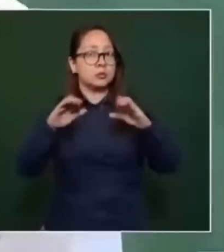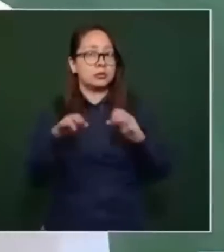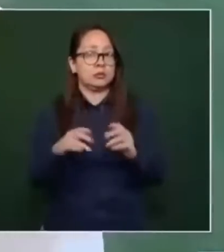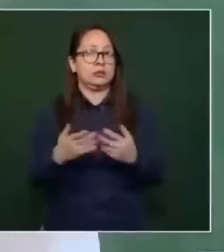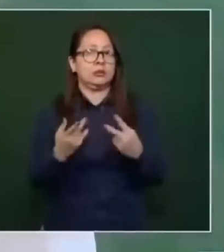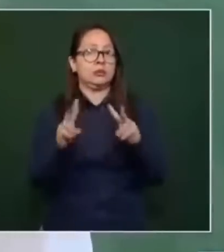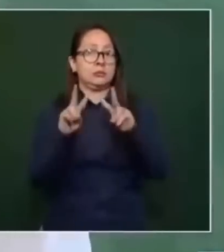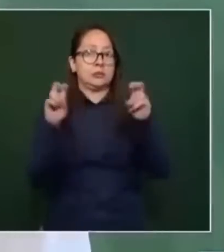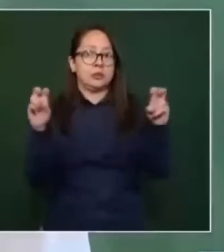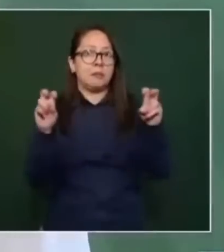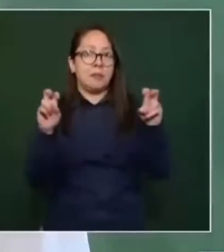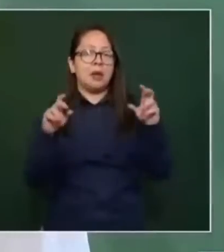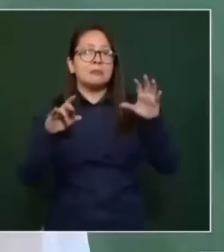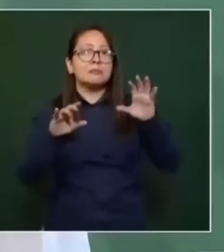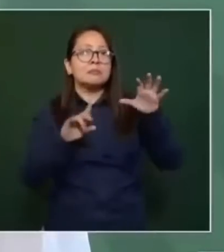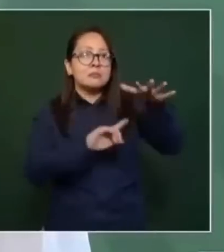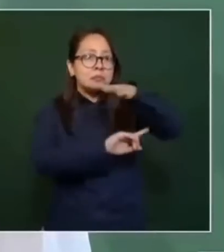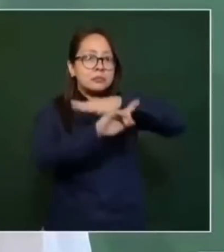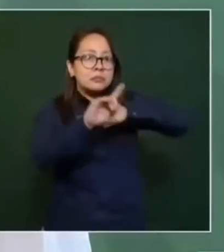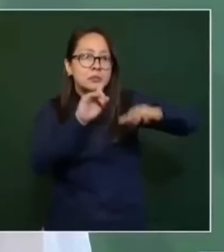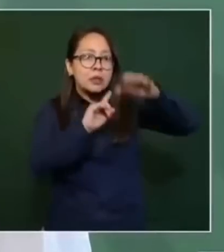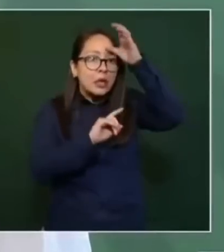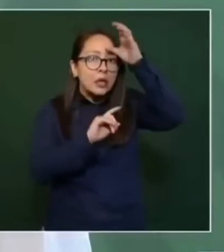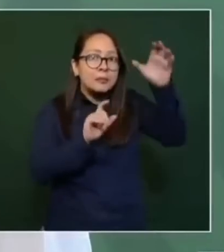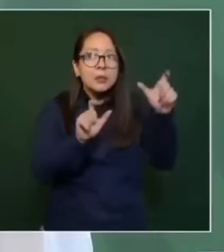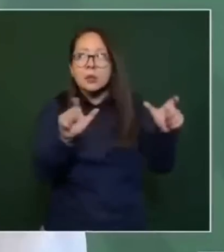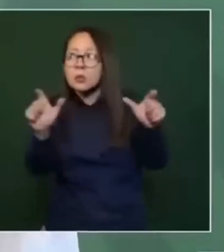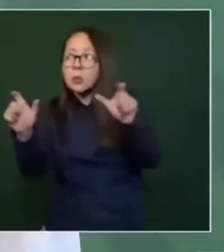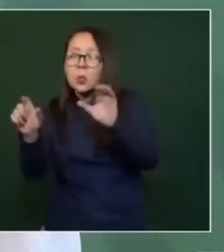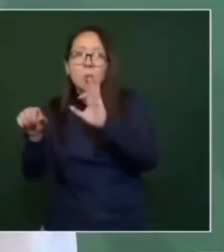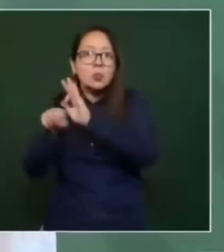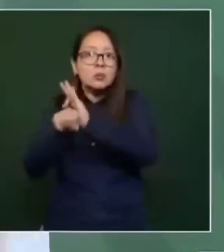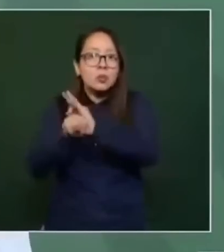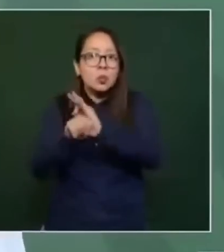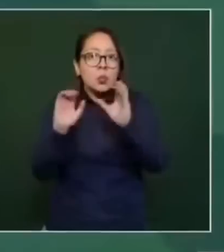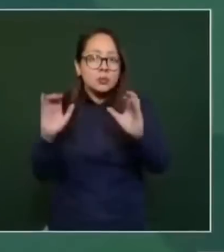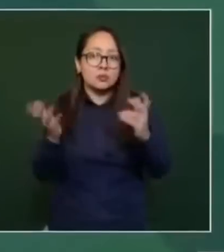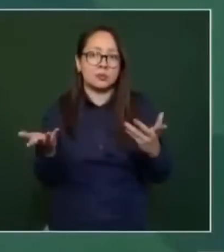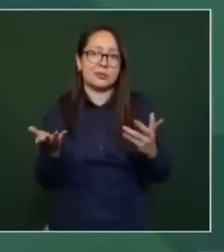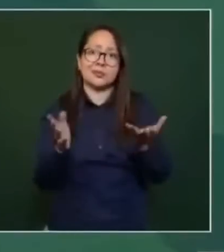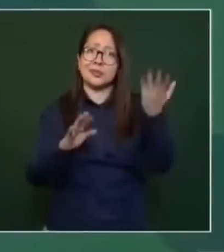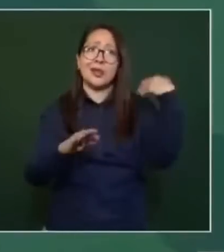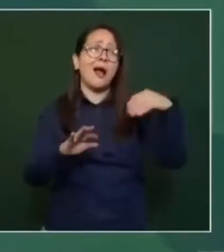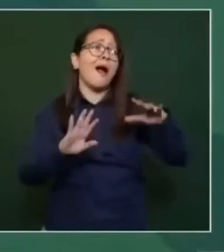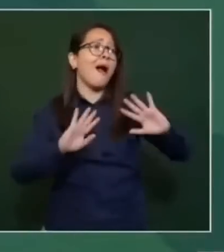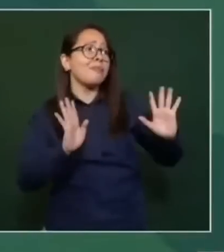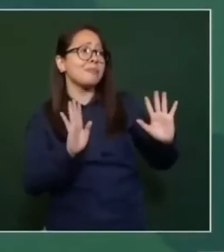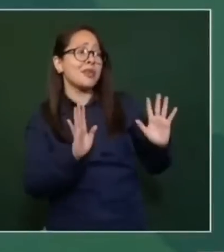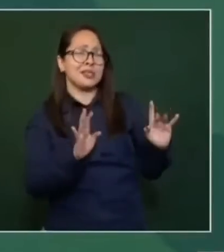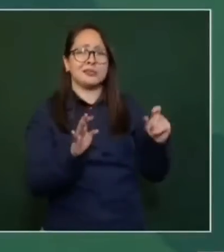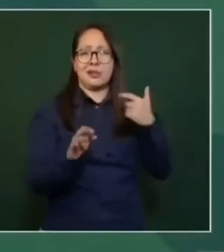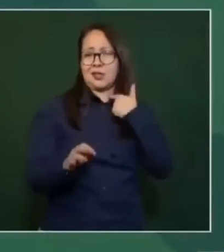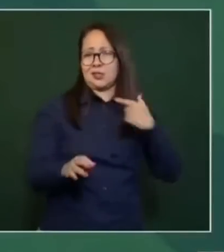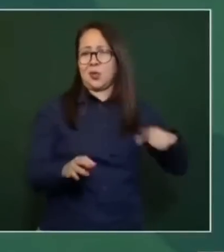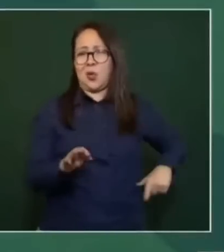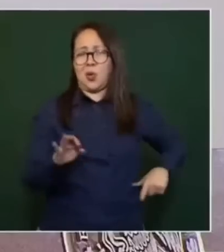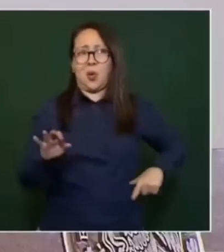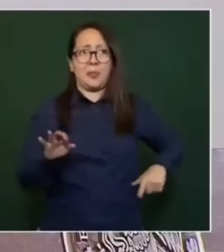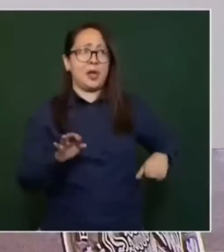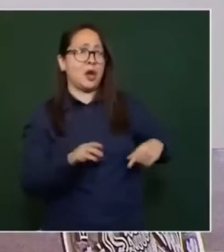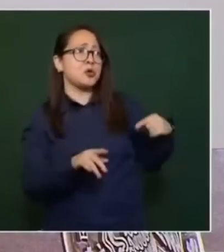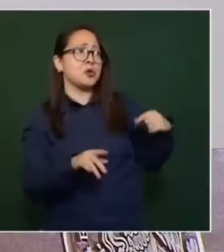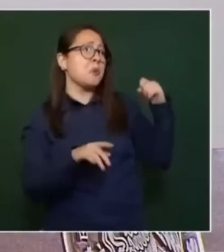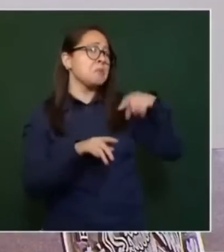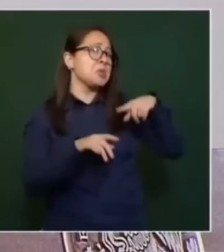de la gente. Ya se acabó la política cupular. Ahora el pueblo